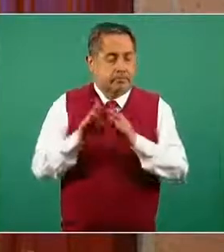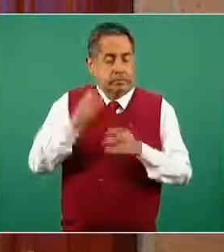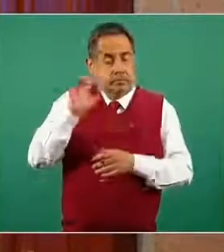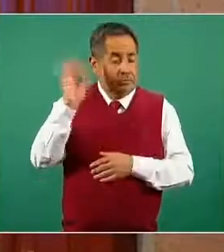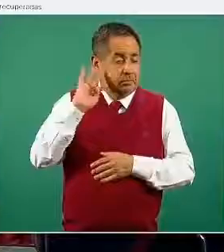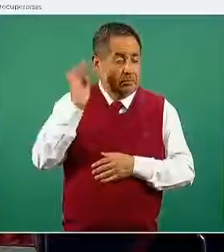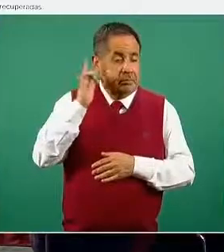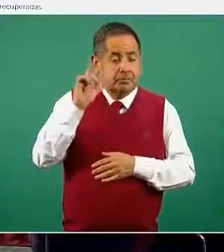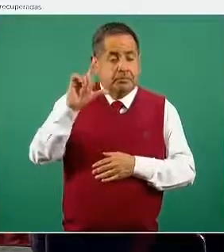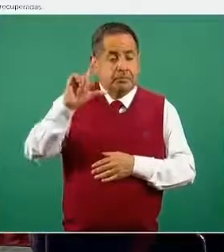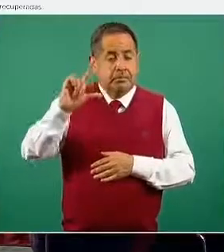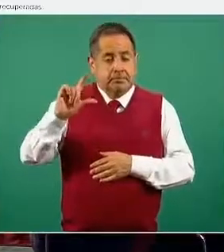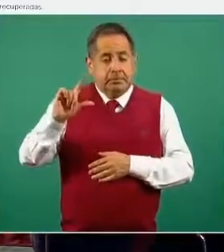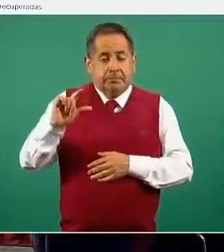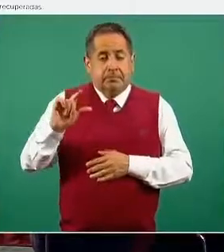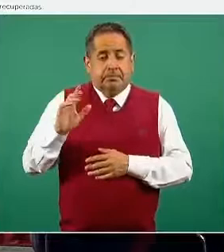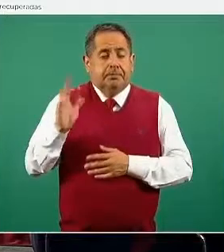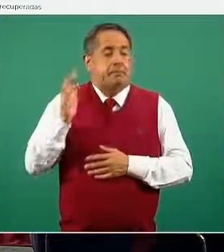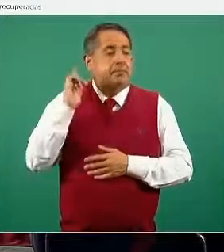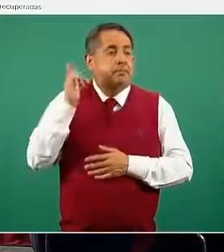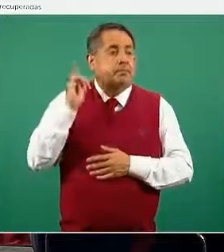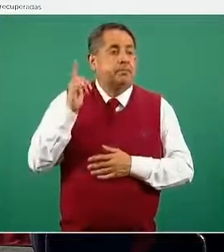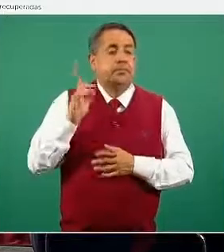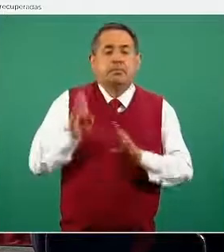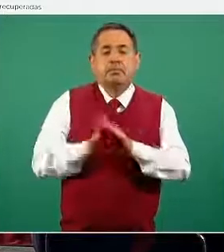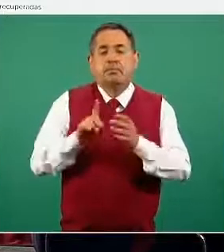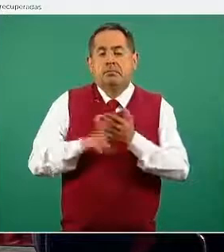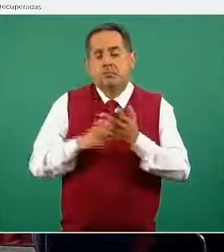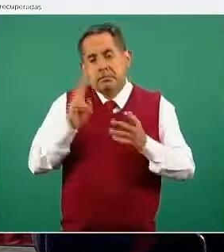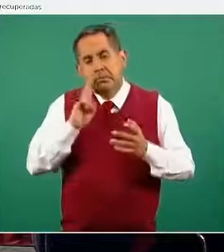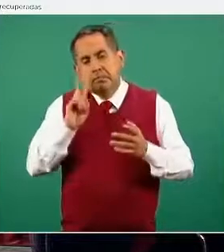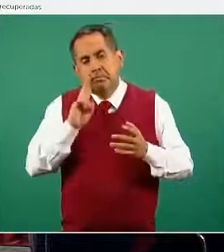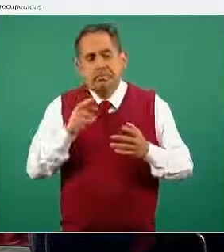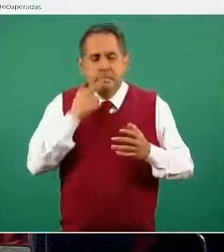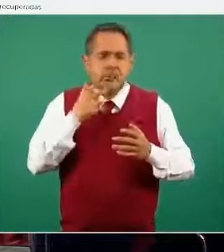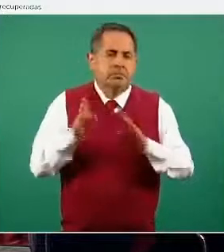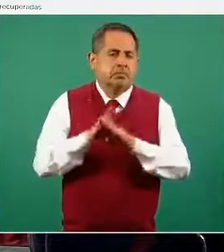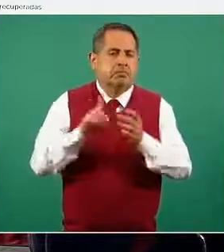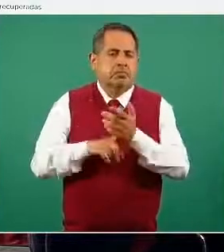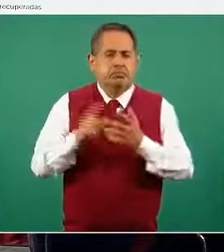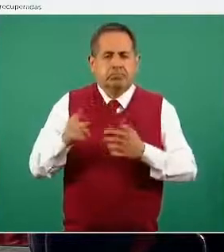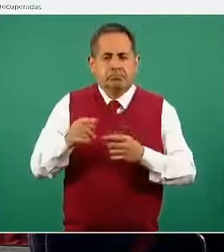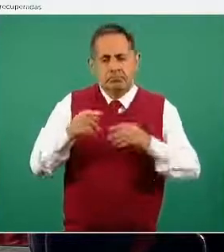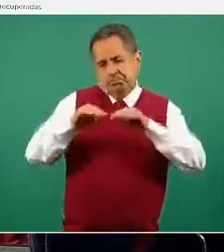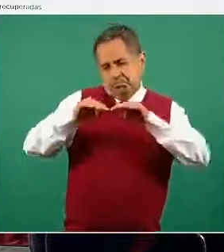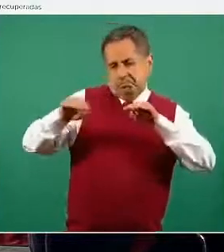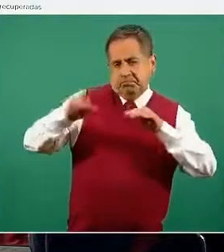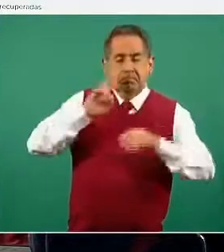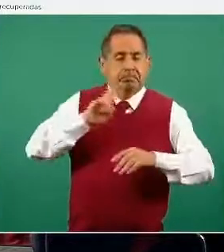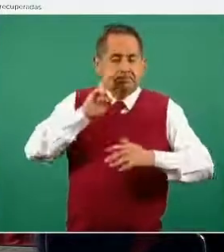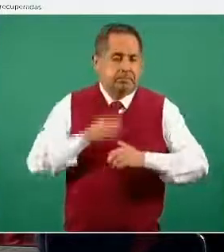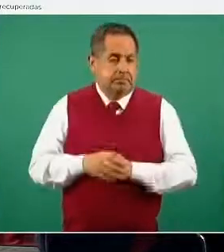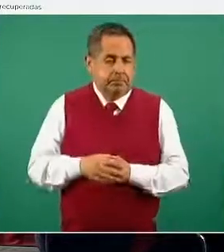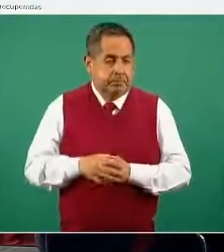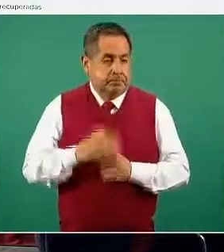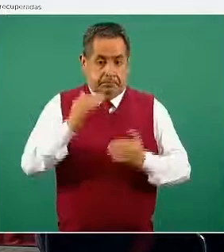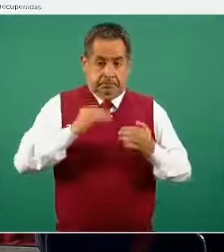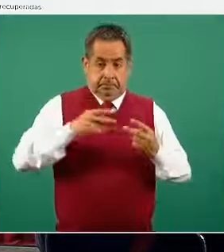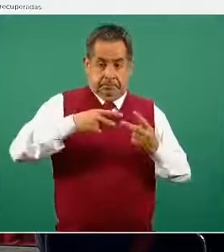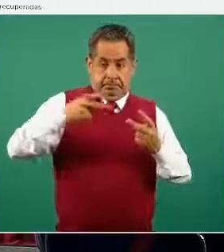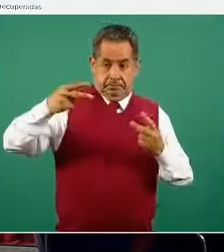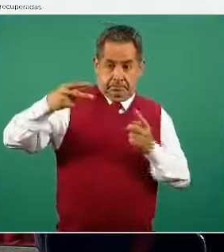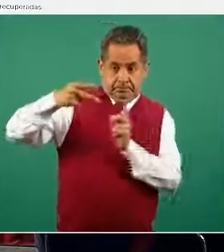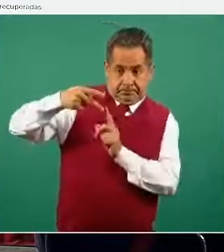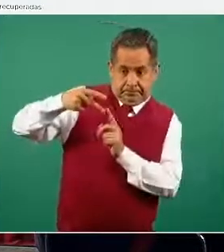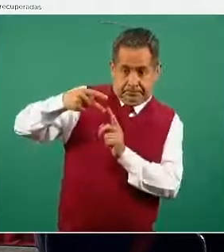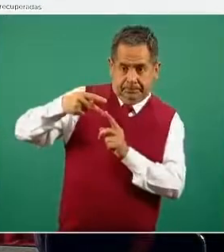un descenso como tal, a lo mejor con un comportamiento de meseta. En la curva de color verde actualizamos